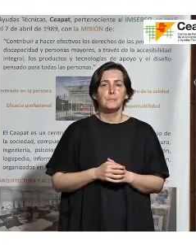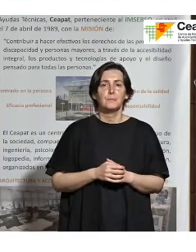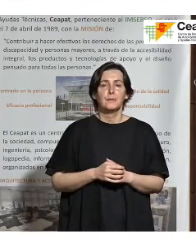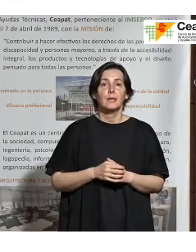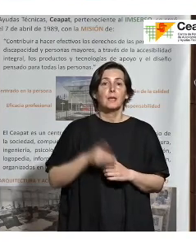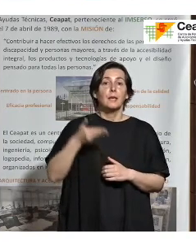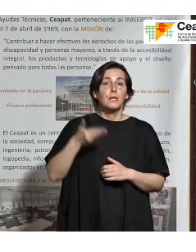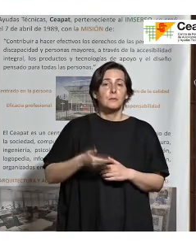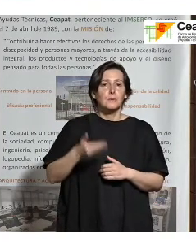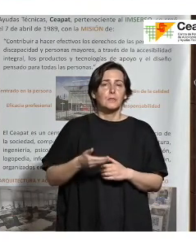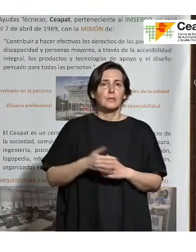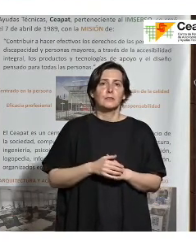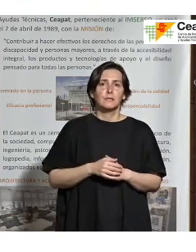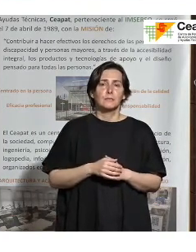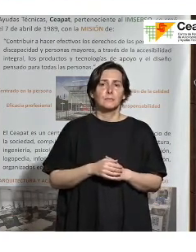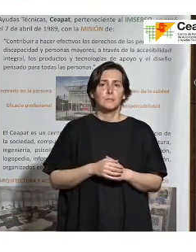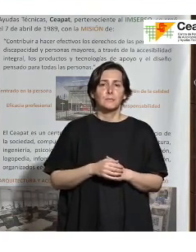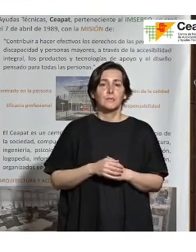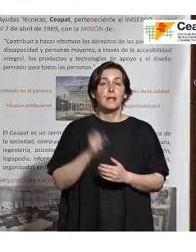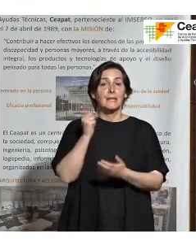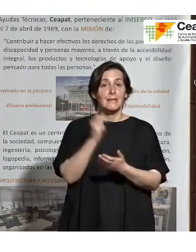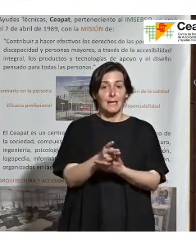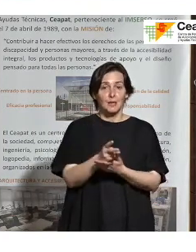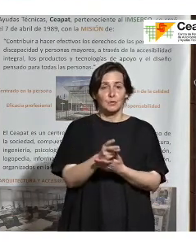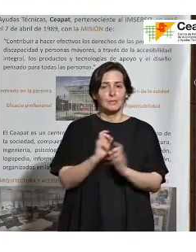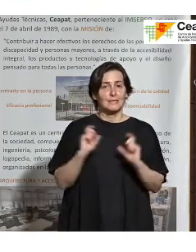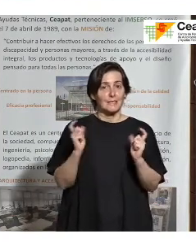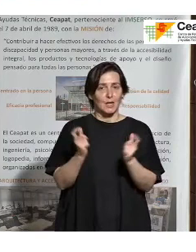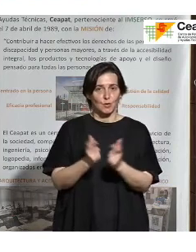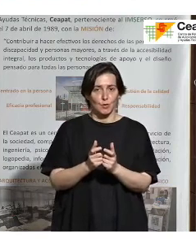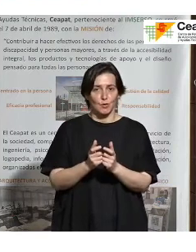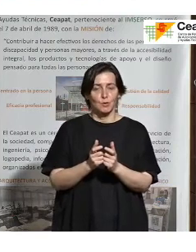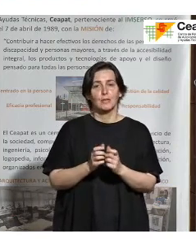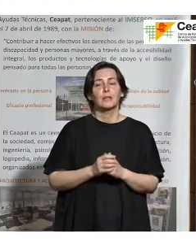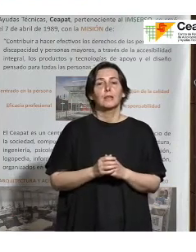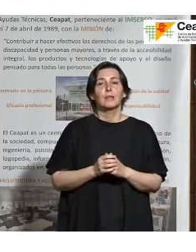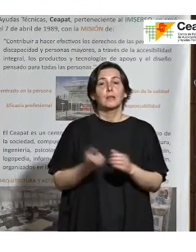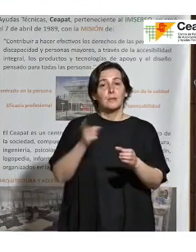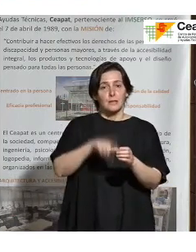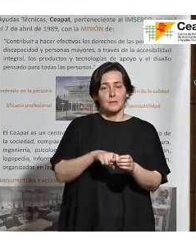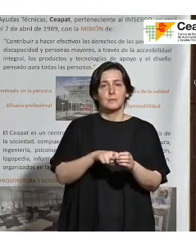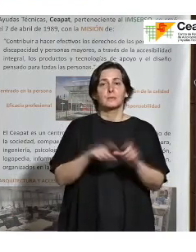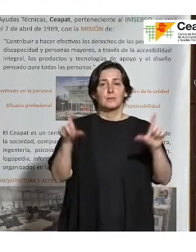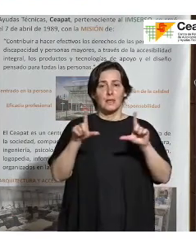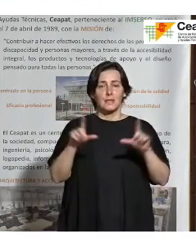Bueno, importante y clave, tenemos un reto todo el sector que estamos y que intervenimos en el servicio de teleasistencia.